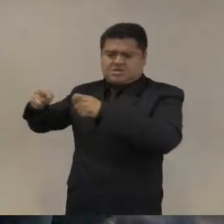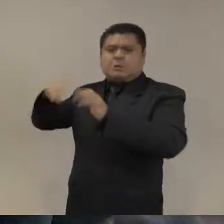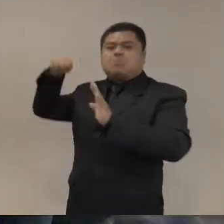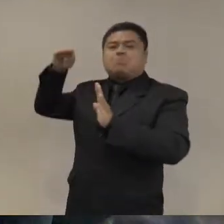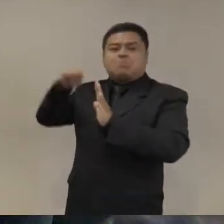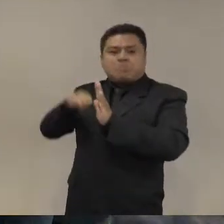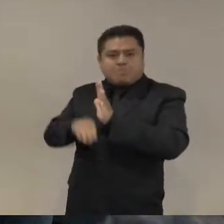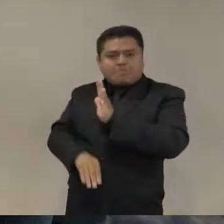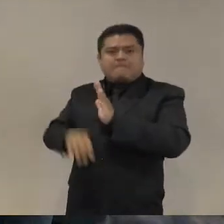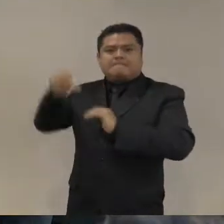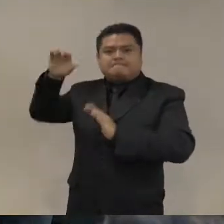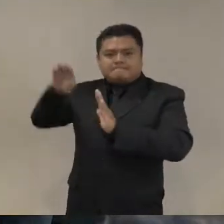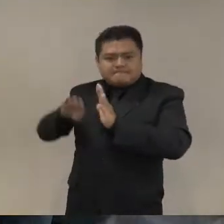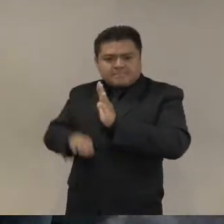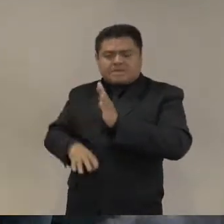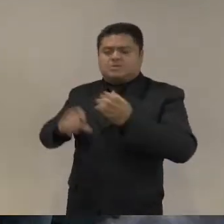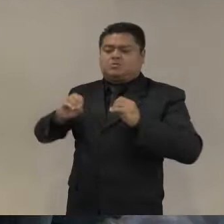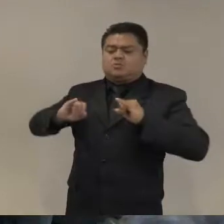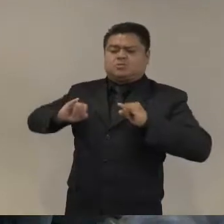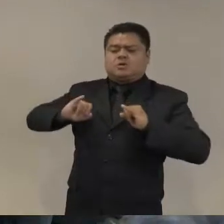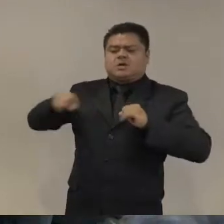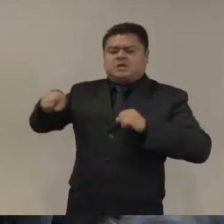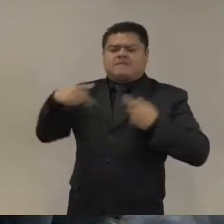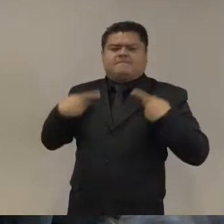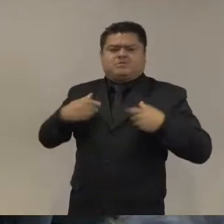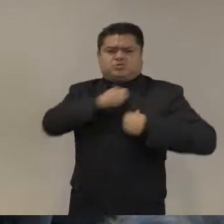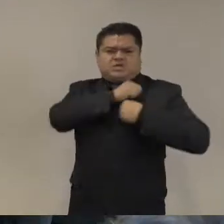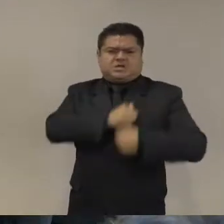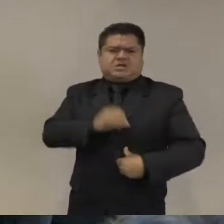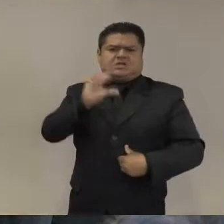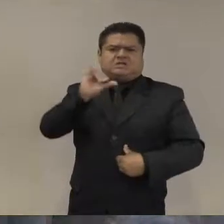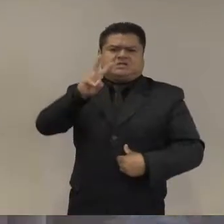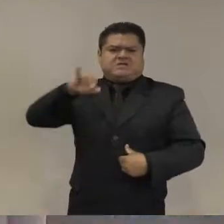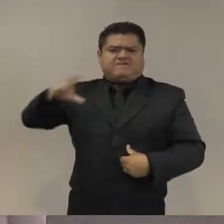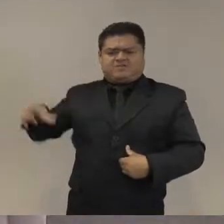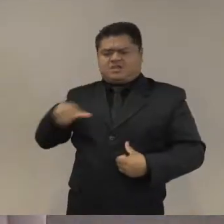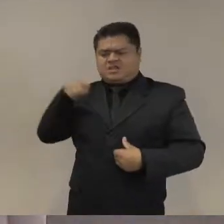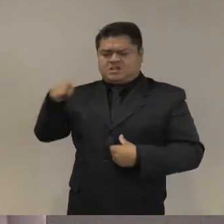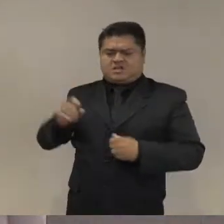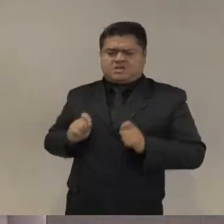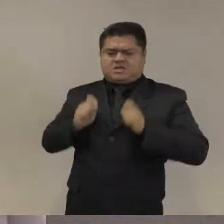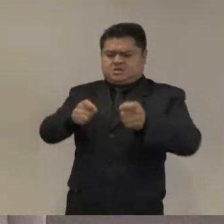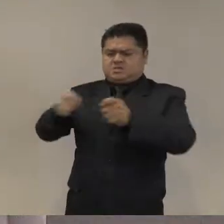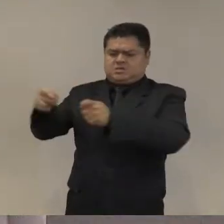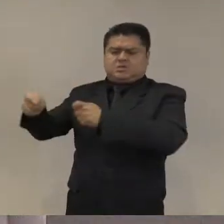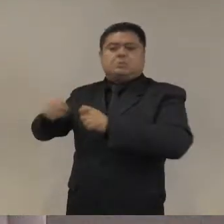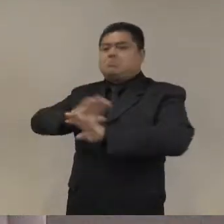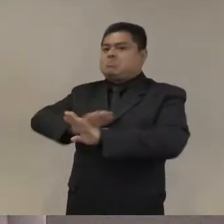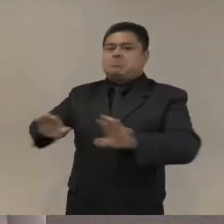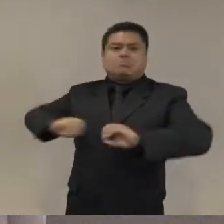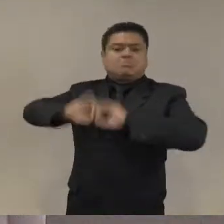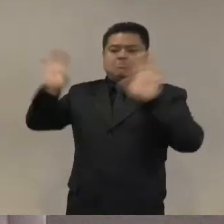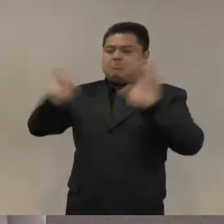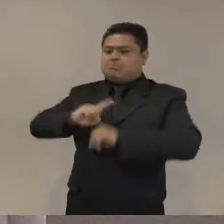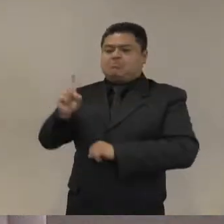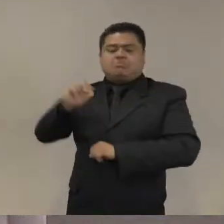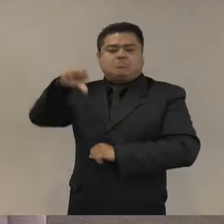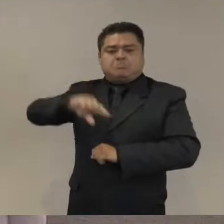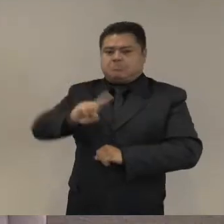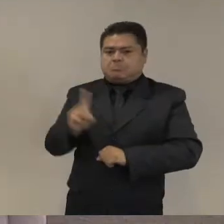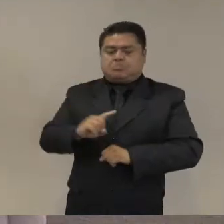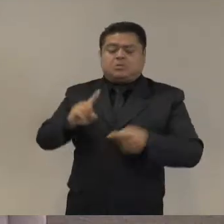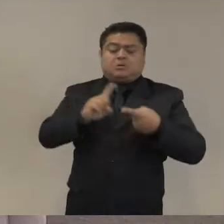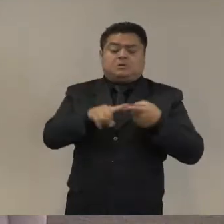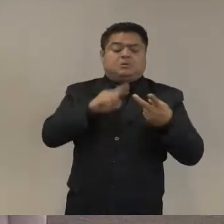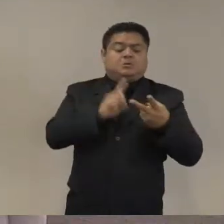de instituciones de defensa o control presupuestario o parlamentario hoy ya no es tan claro como era antes un